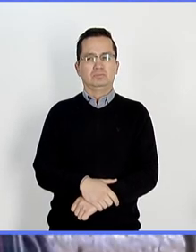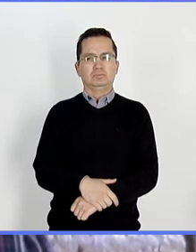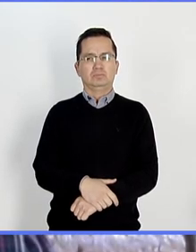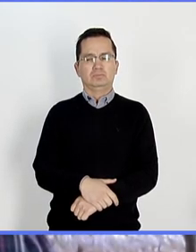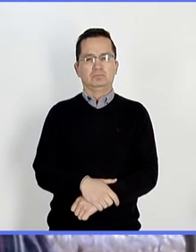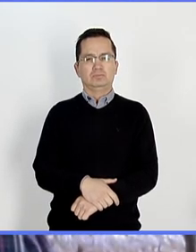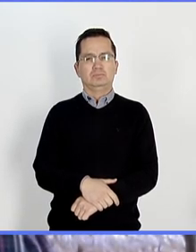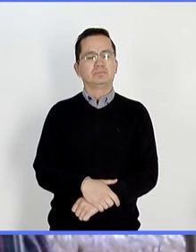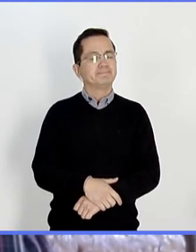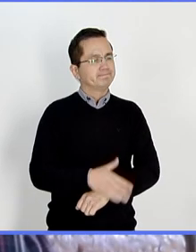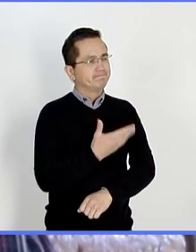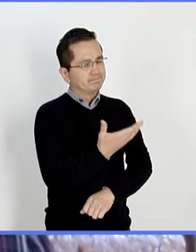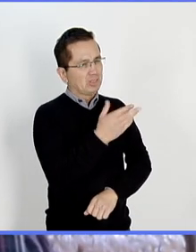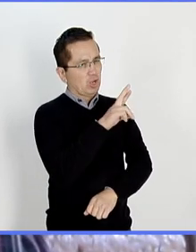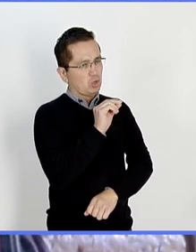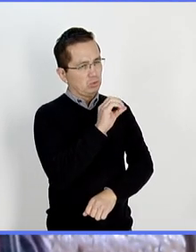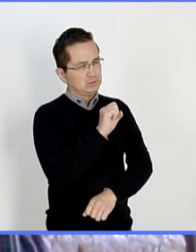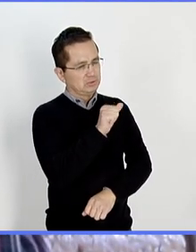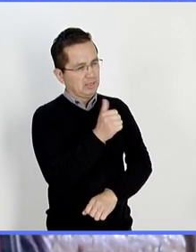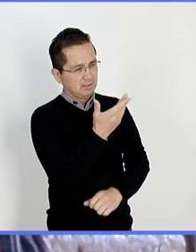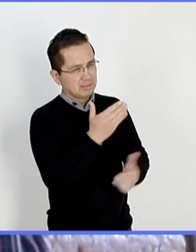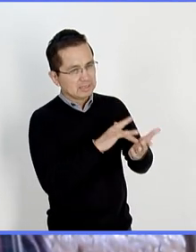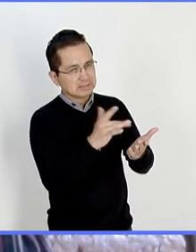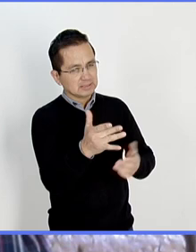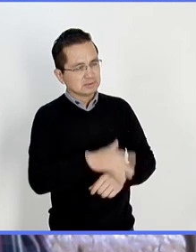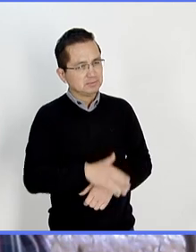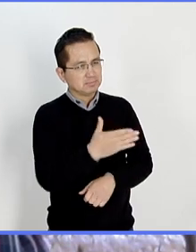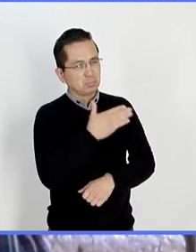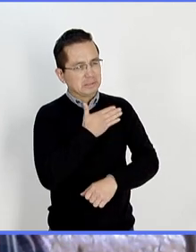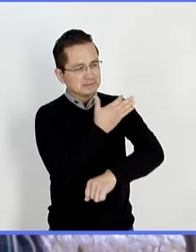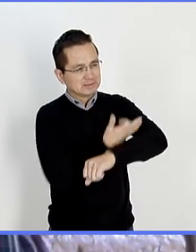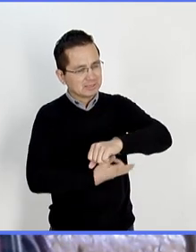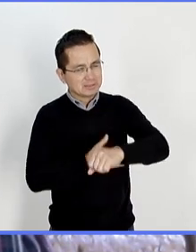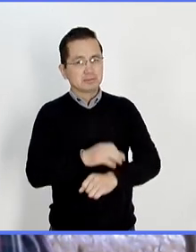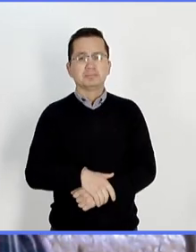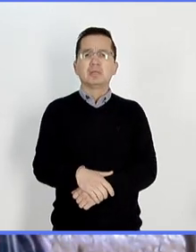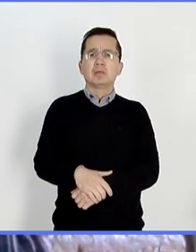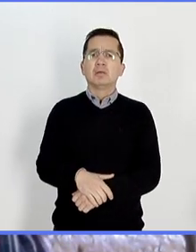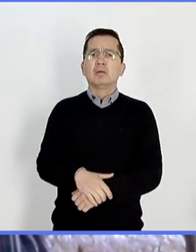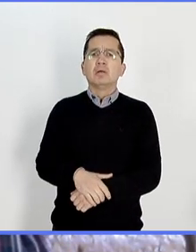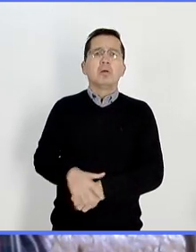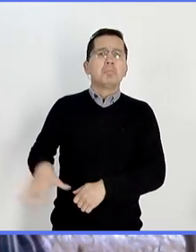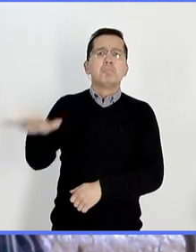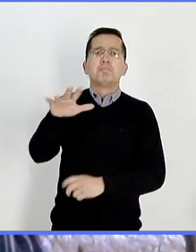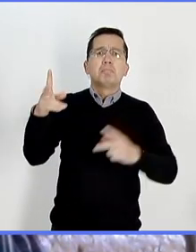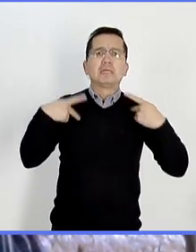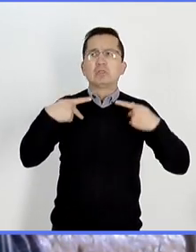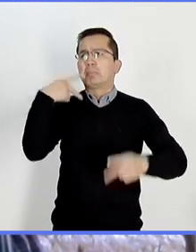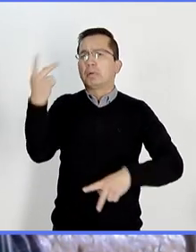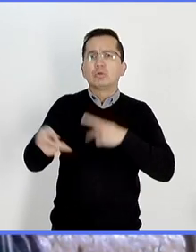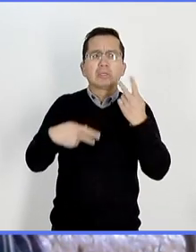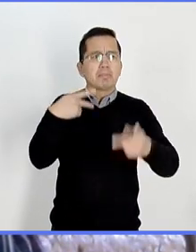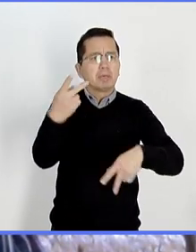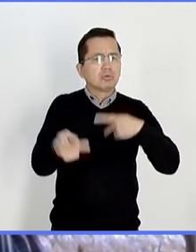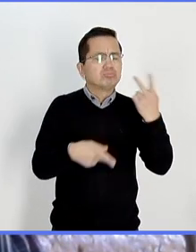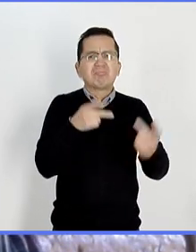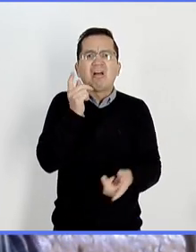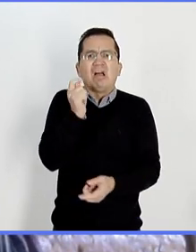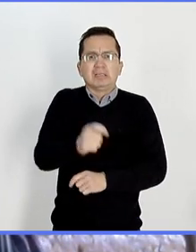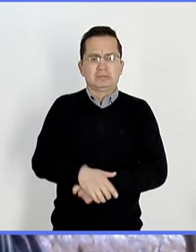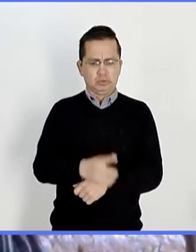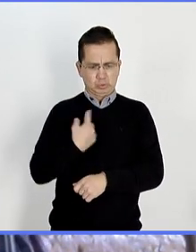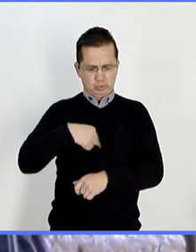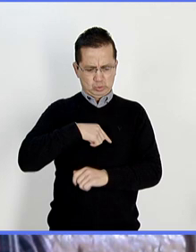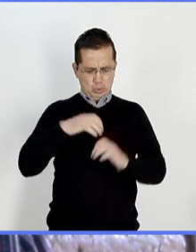Gracias Rosa. Muy buenas tardes. Nuestro público nos ha preguntado, ¿qué es y cómo está formado el sistema